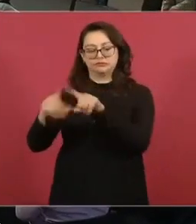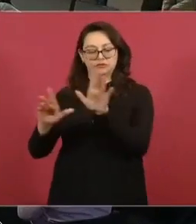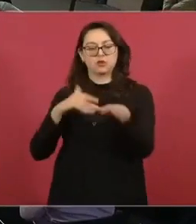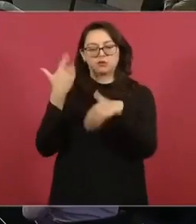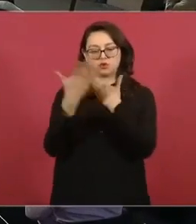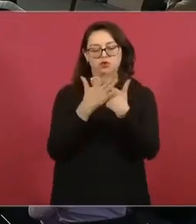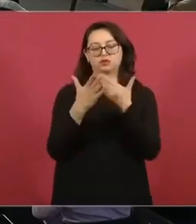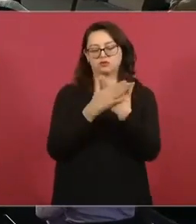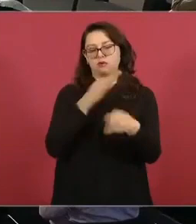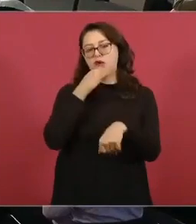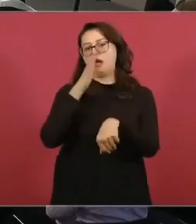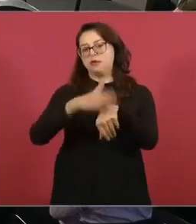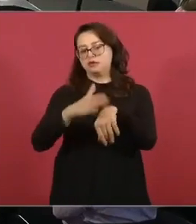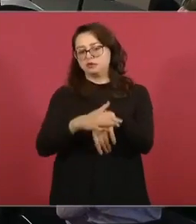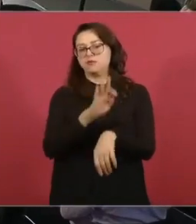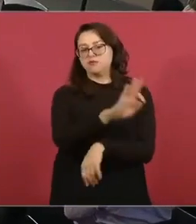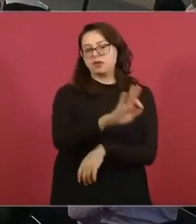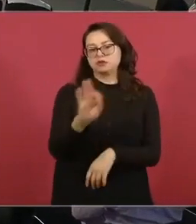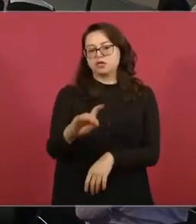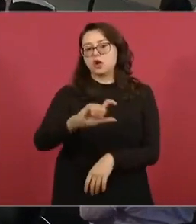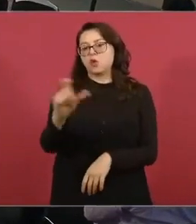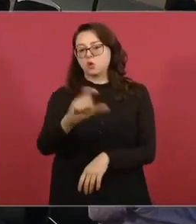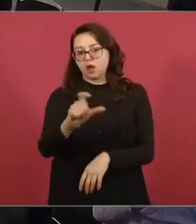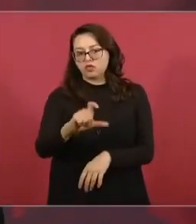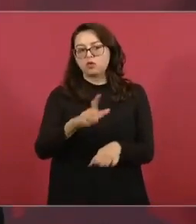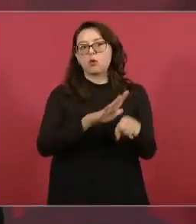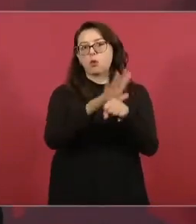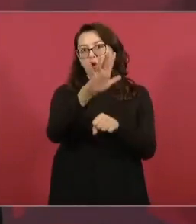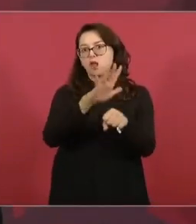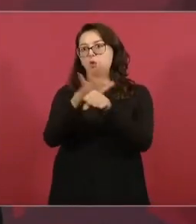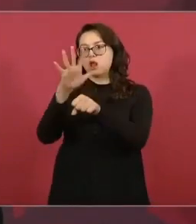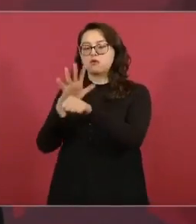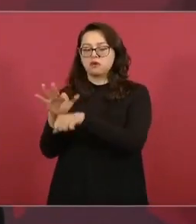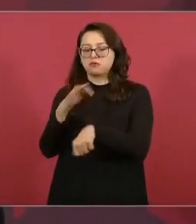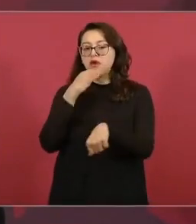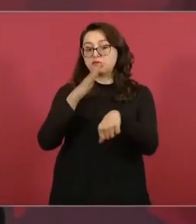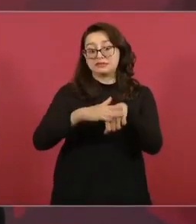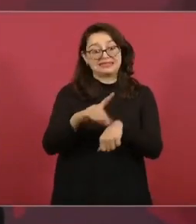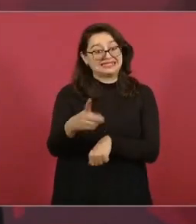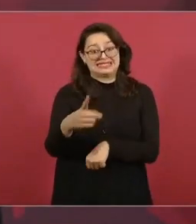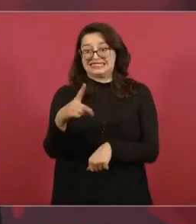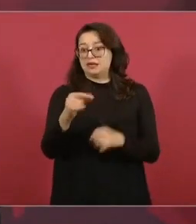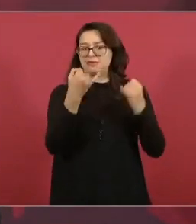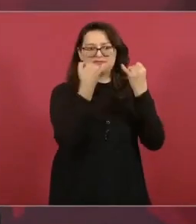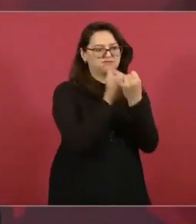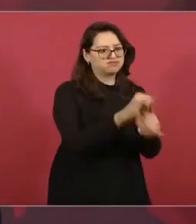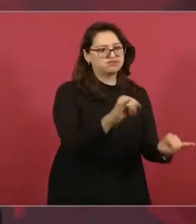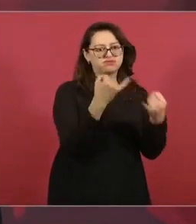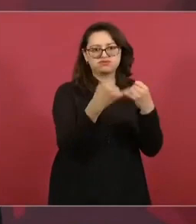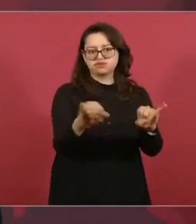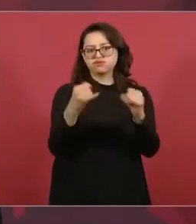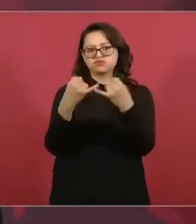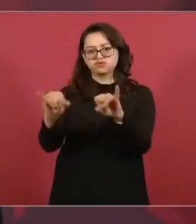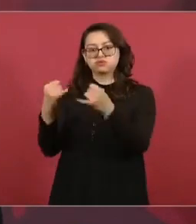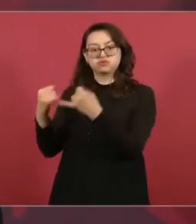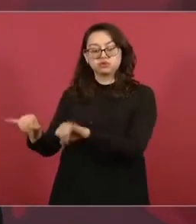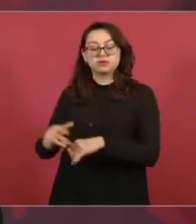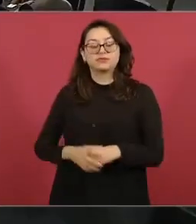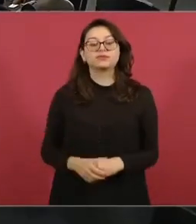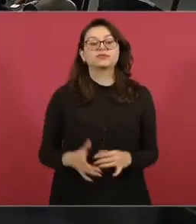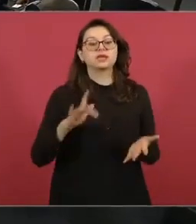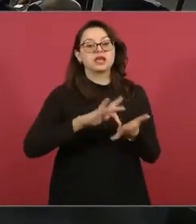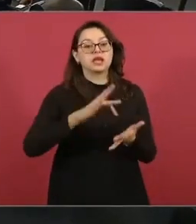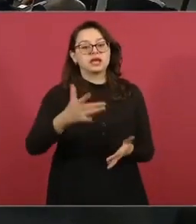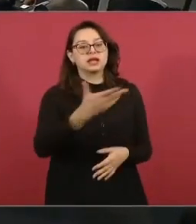terminando obras y muy importantes obras que se están concluyendo gracias presidente